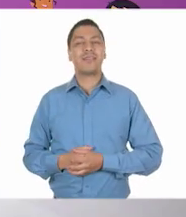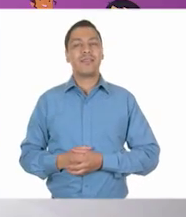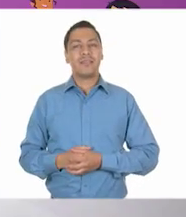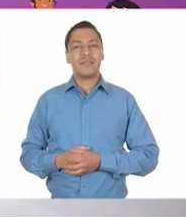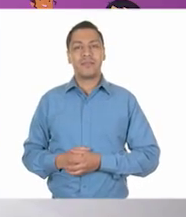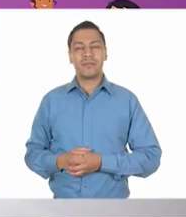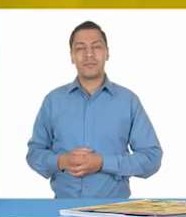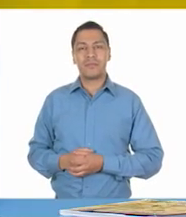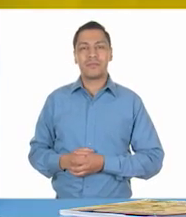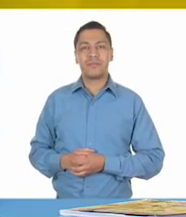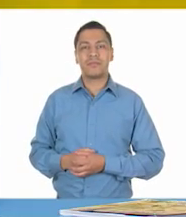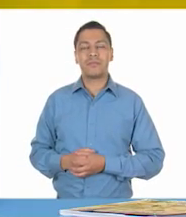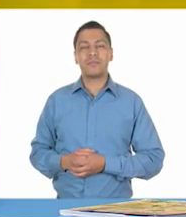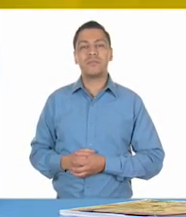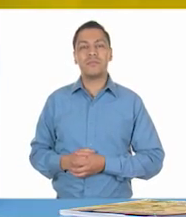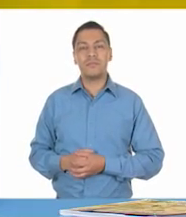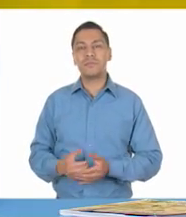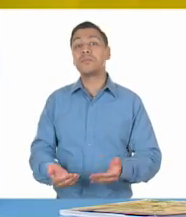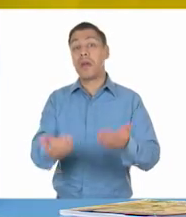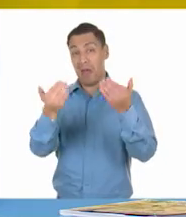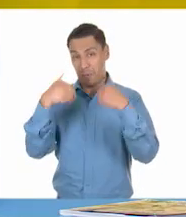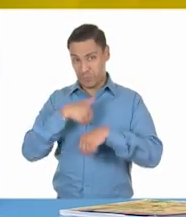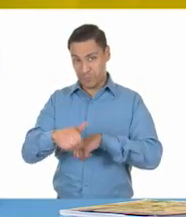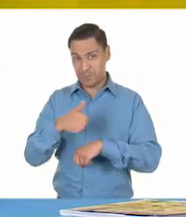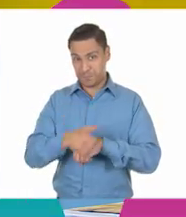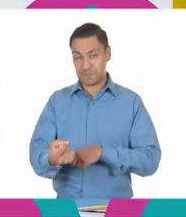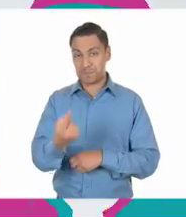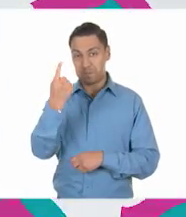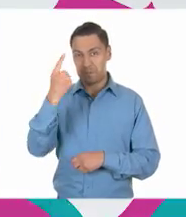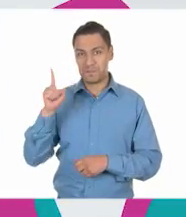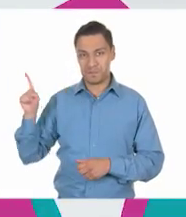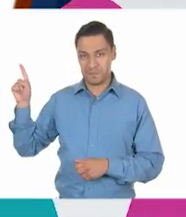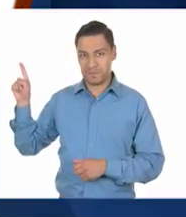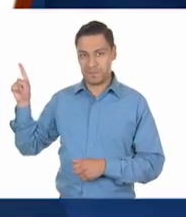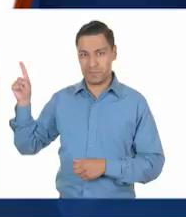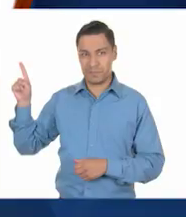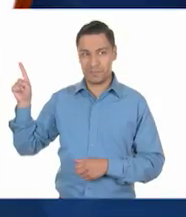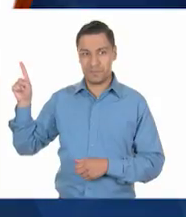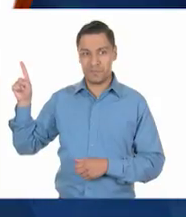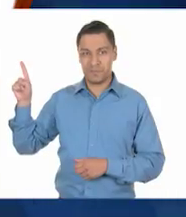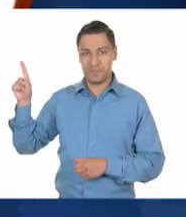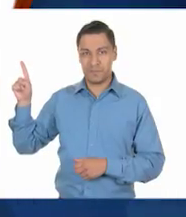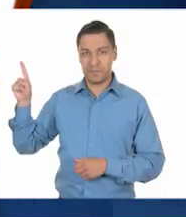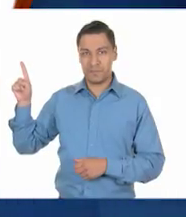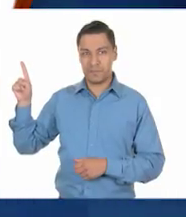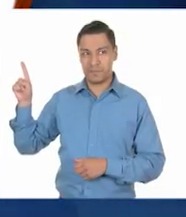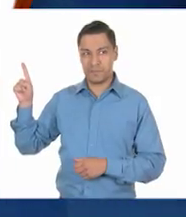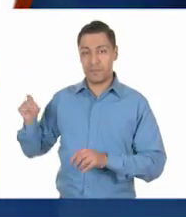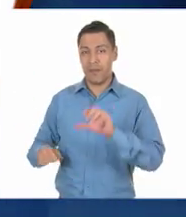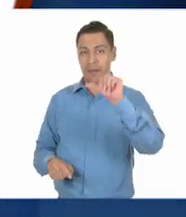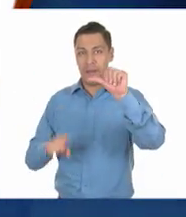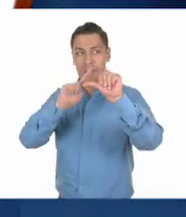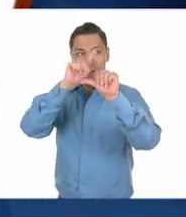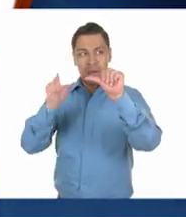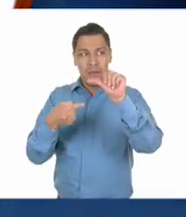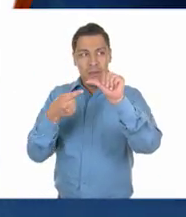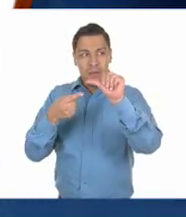¡Muy bien! Pues entonces vamos con la primera imagen. Les va a aparecer ahí en su pantalla. Y las opciones son...